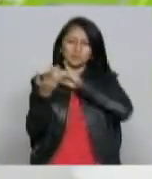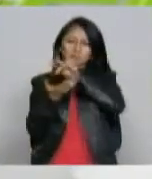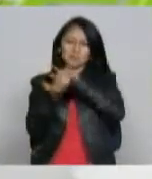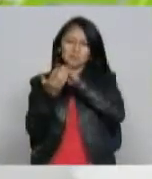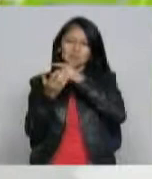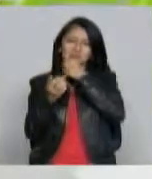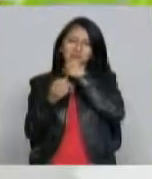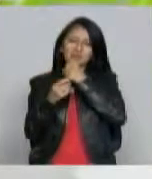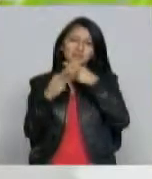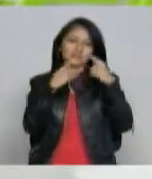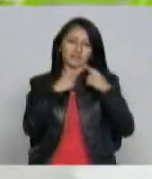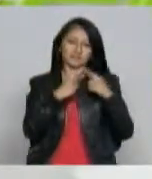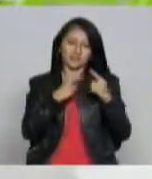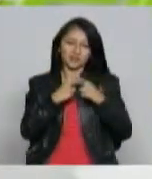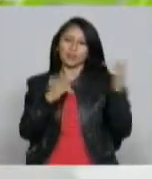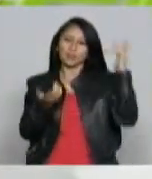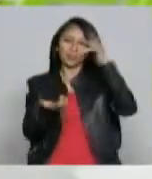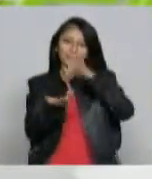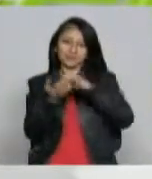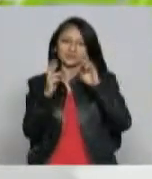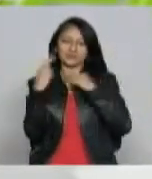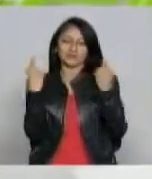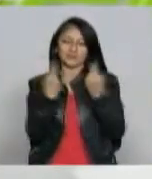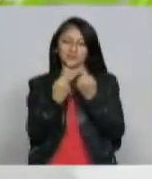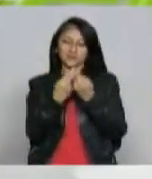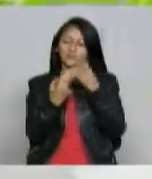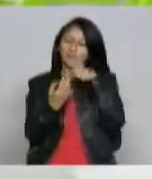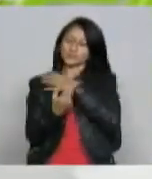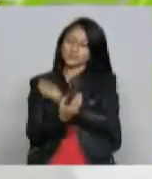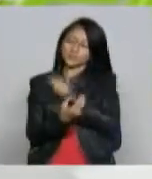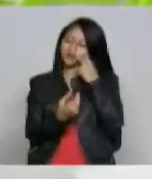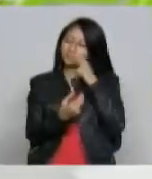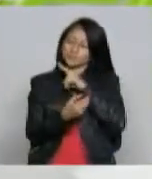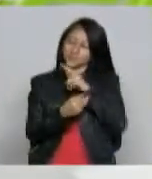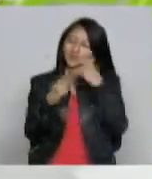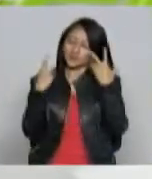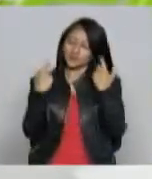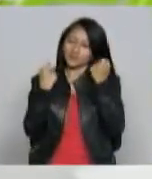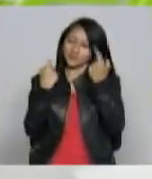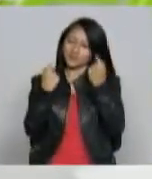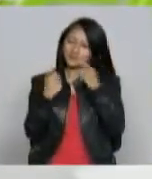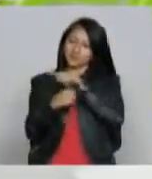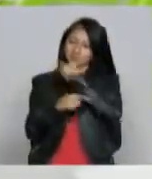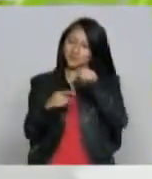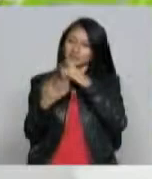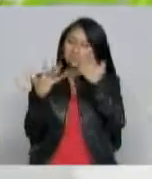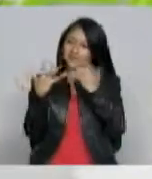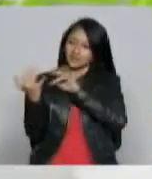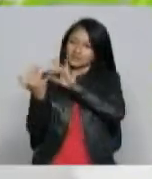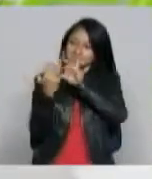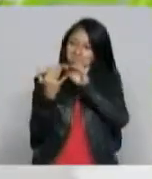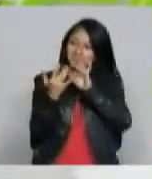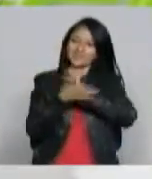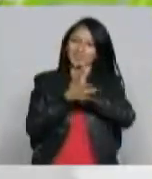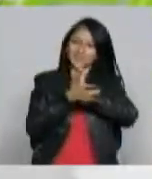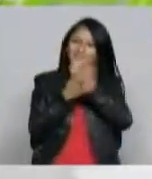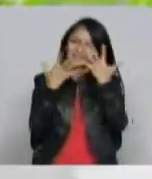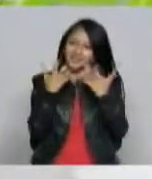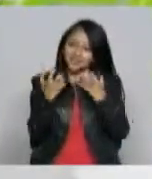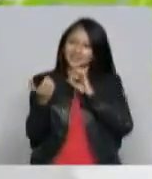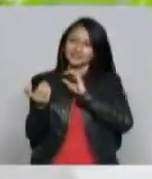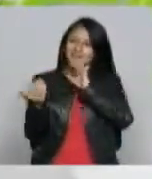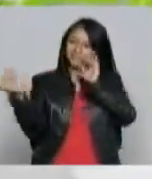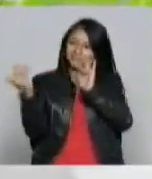norte y sur y oriente del país y nos dimos cuenta que ellos quieren acercarse al canal regional pero